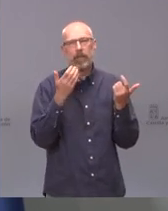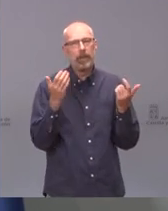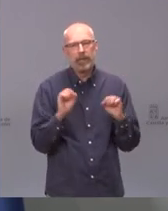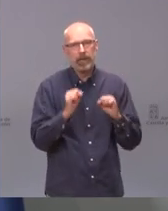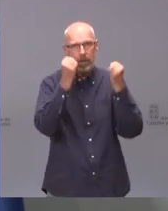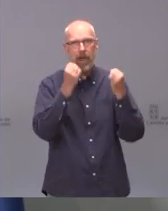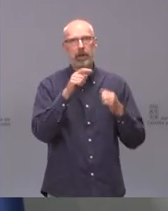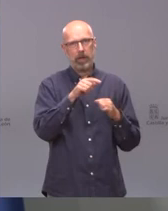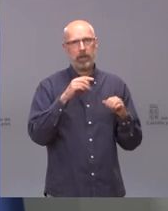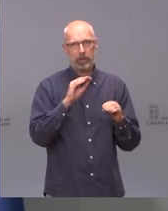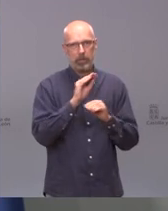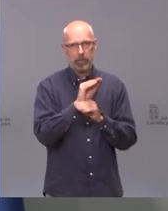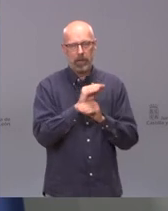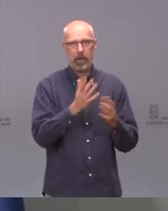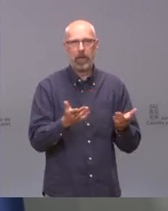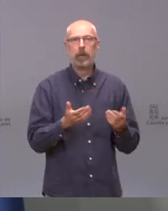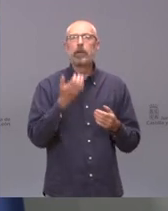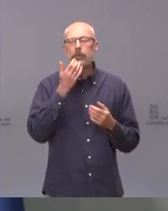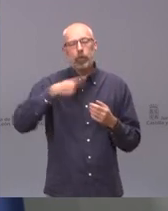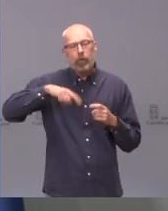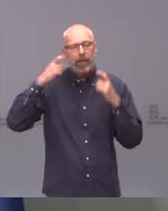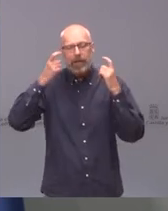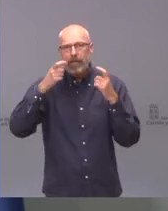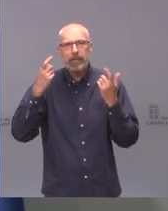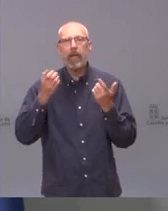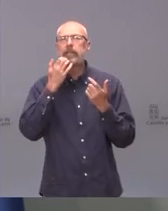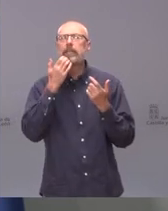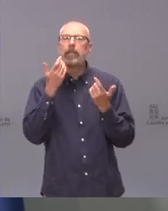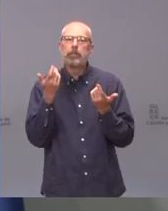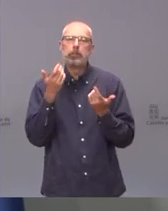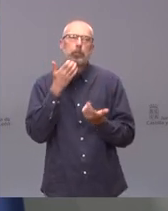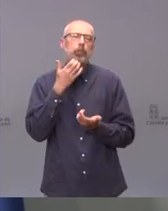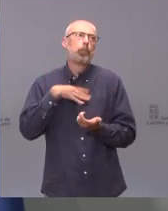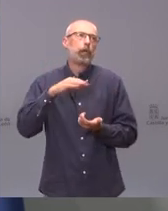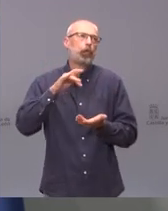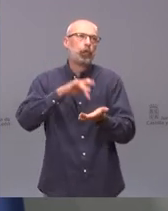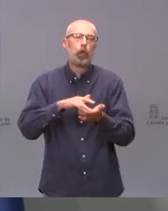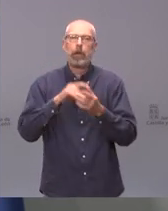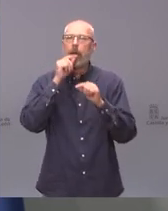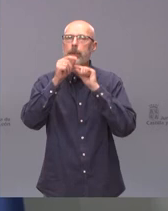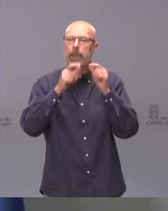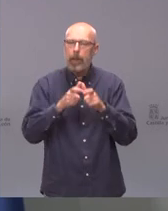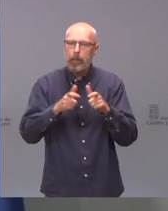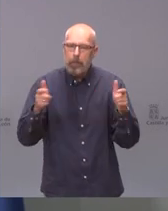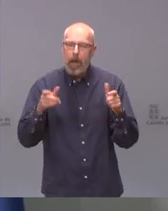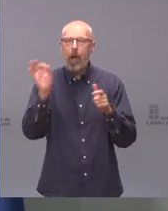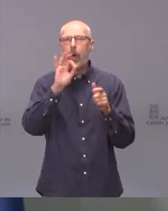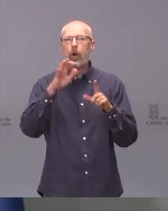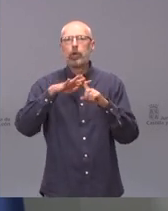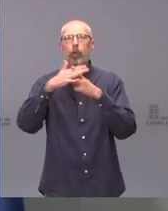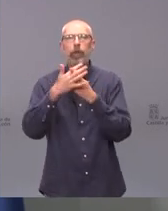mantenerlo. Si vieramos que las incidencias se disparan o que la situación epidemiológica lo requiere naturalmente